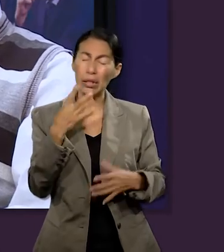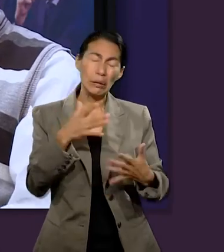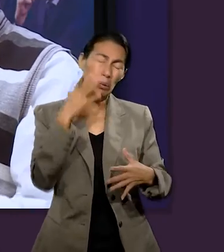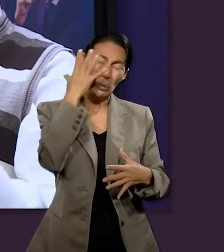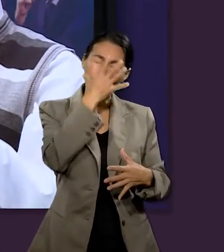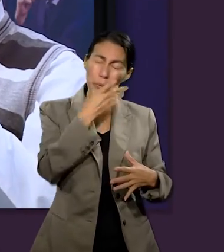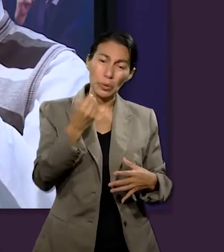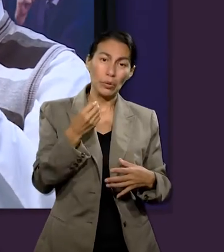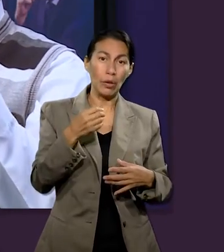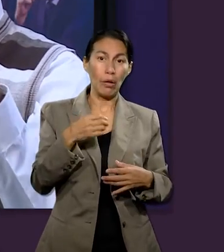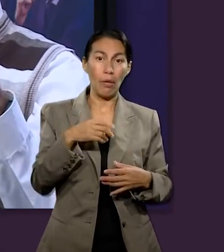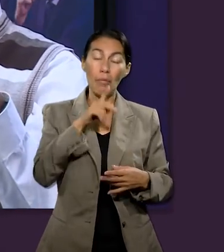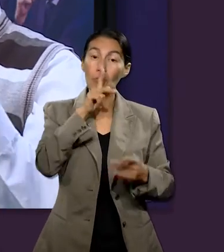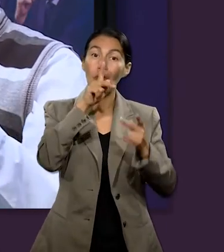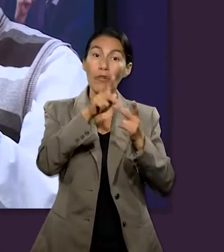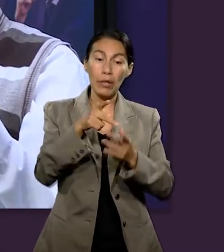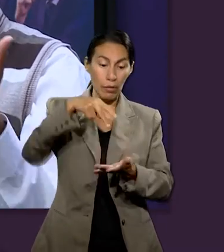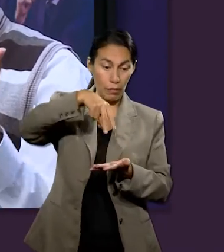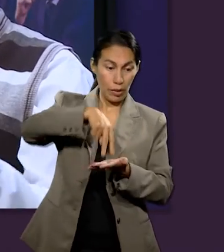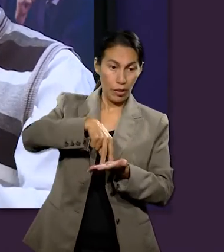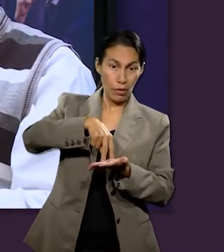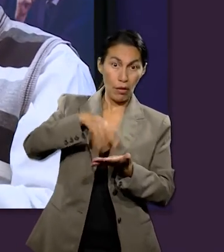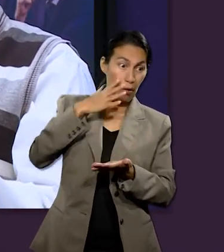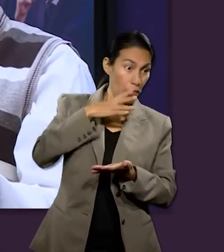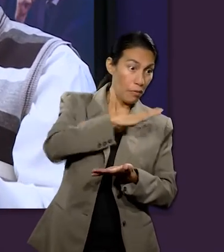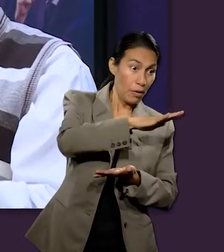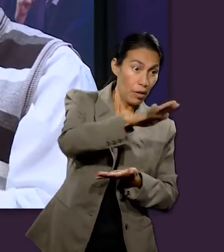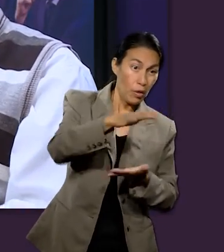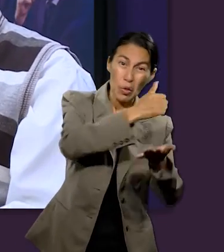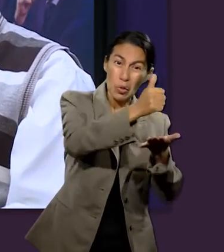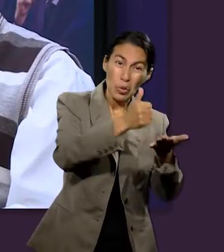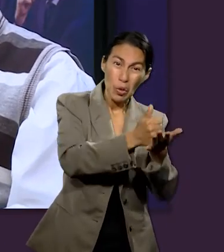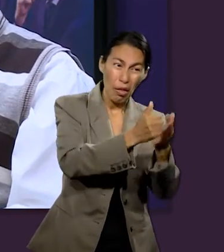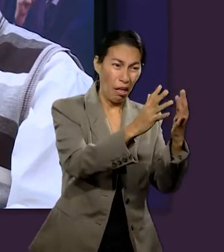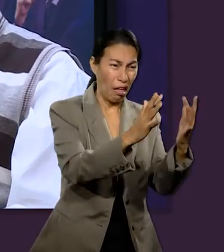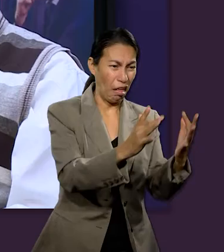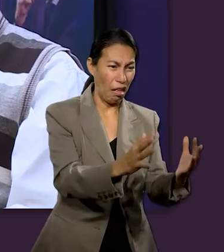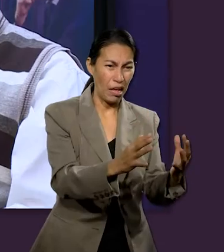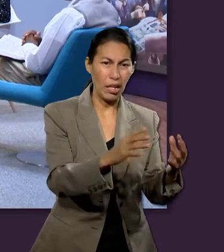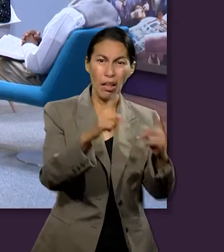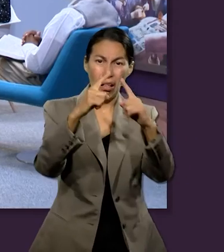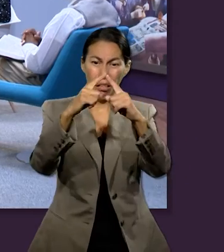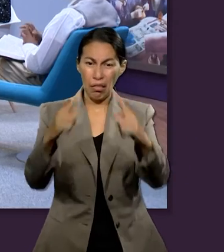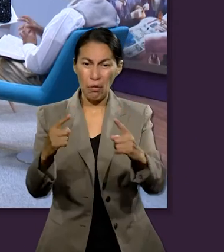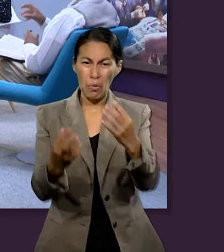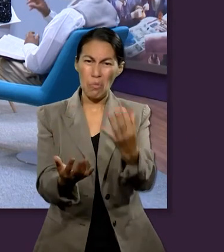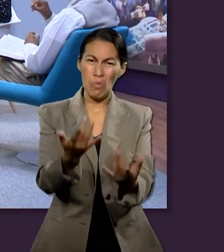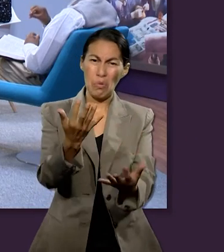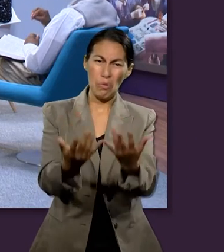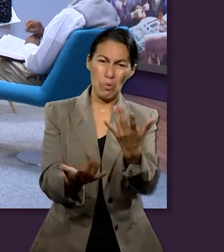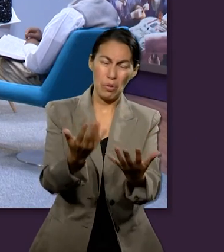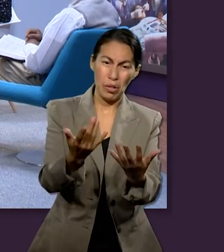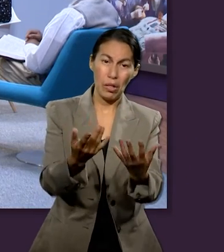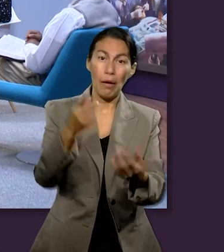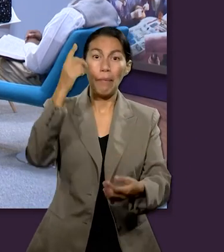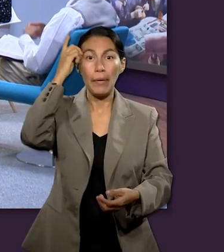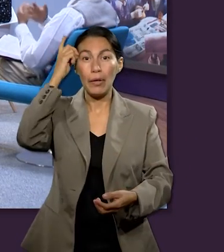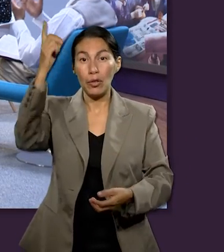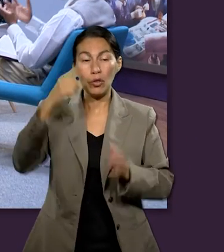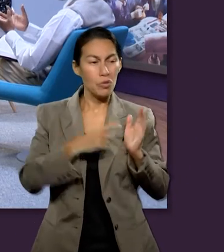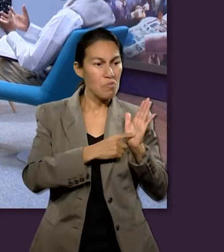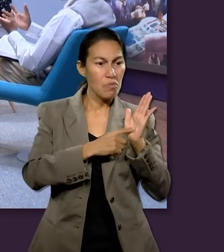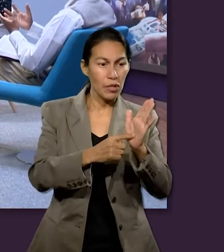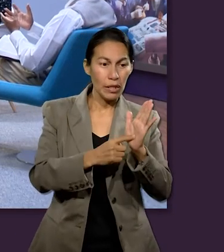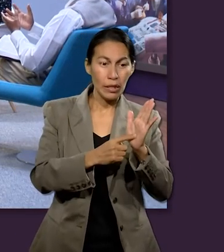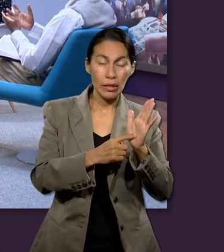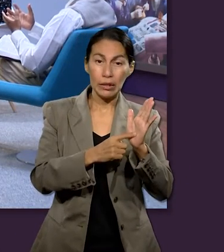está de pie contemplando cómo la ciudad está en ruinas y el templo ardiendo en llamas. Pero entonces Dios le revela que